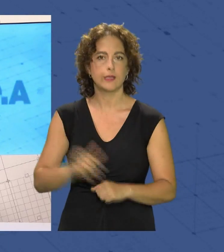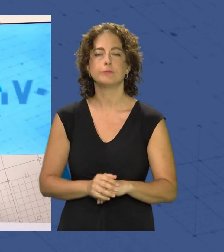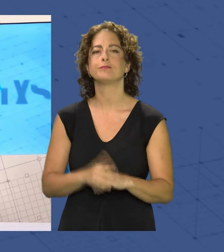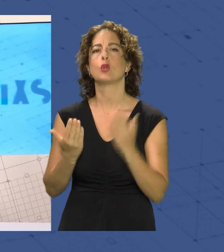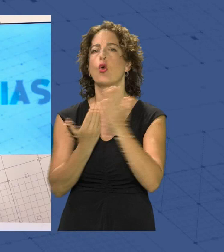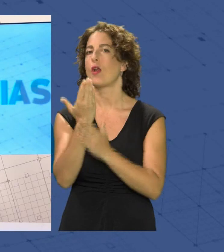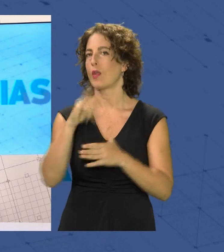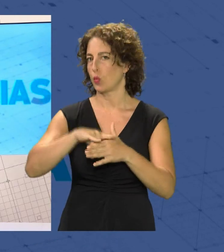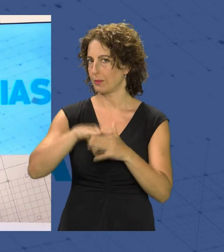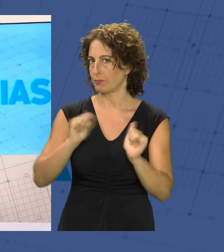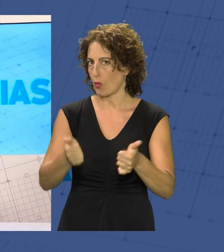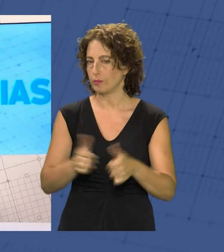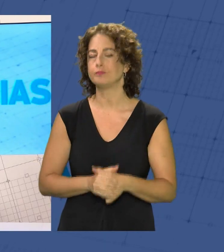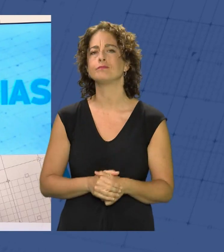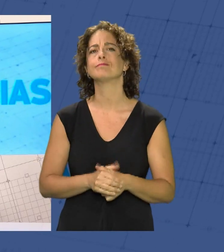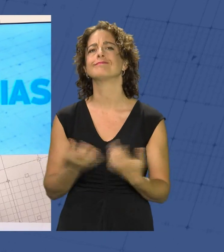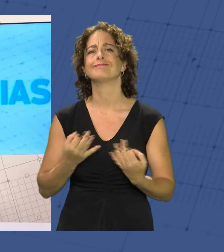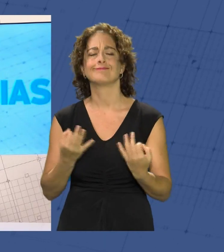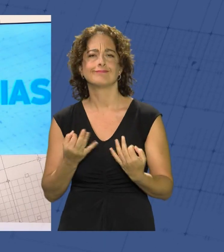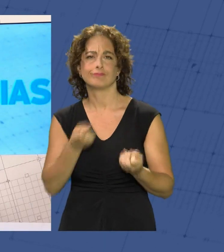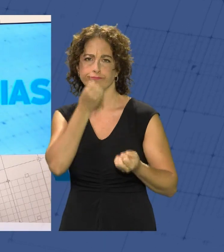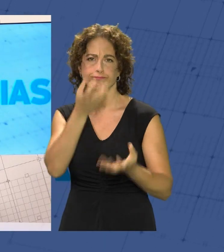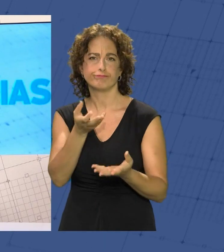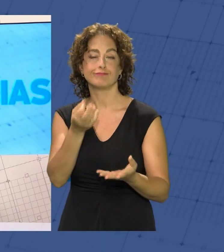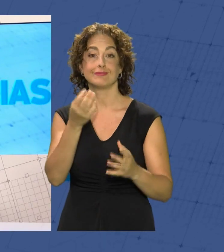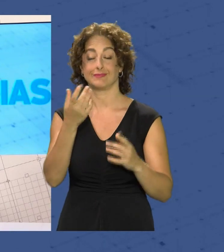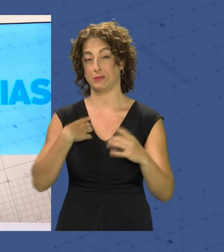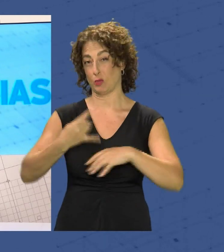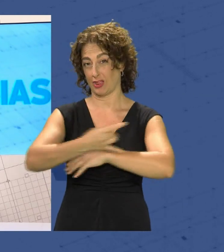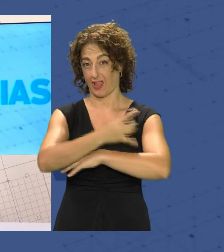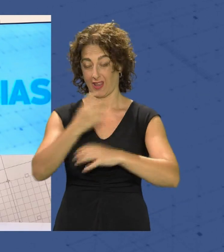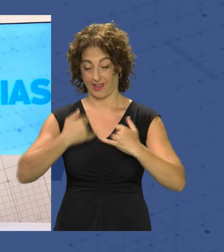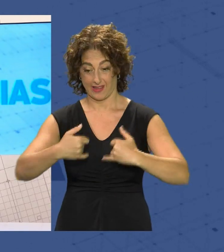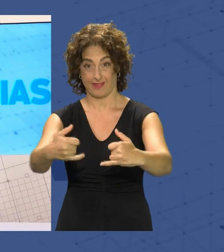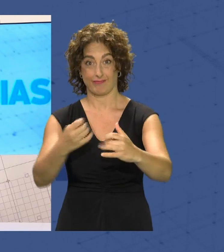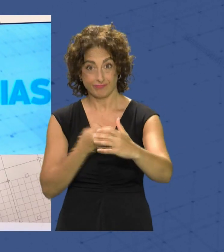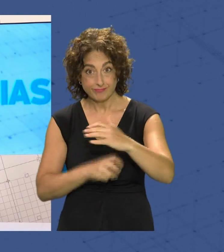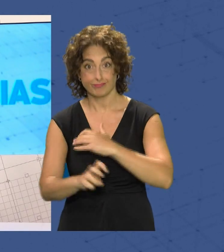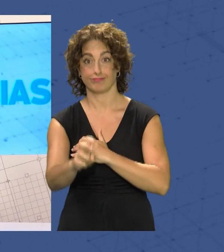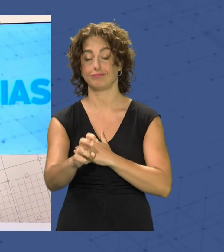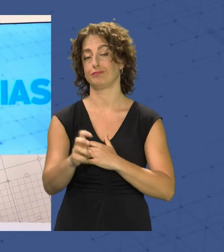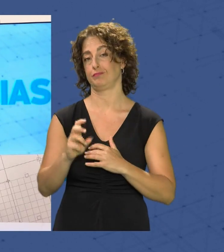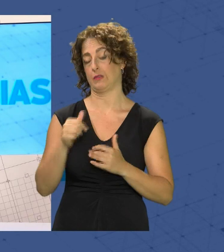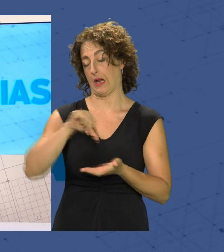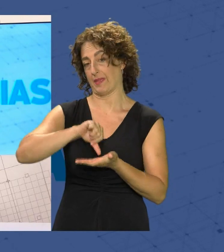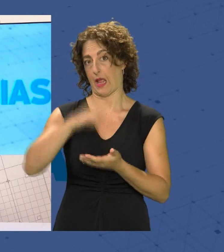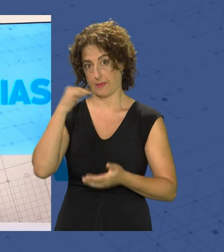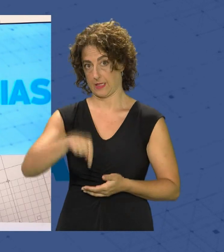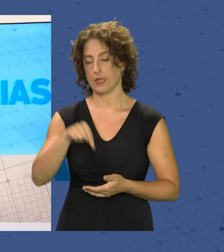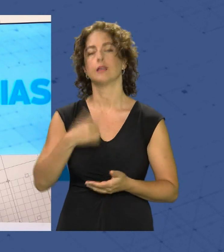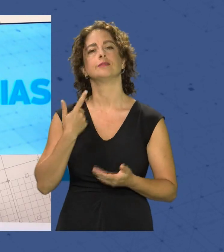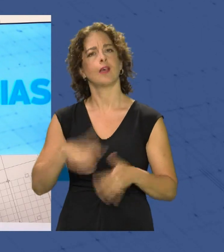jornada del lunes en la que conocíamos que el soterramiento de las vías del tren a su paso por la capital almeriense ya se